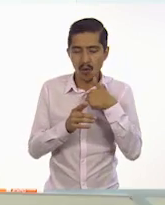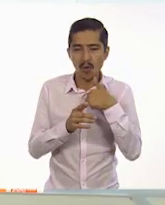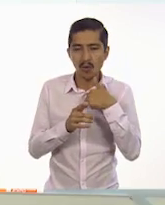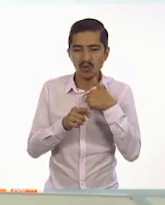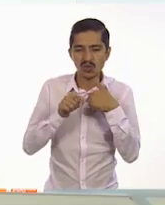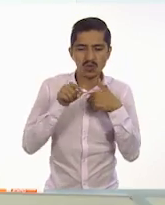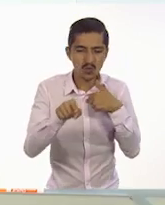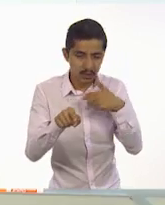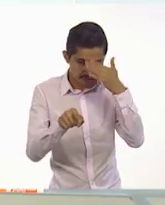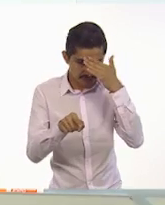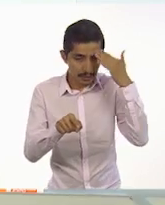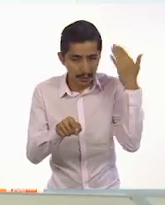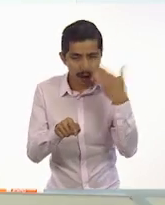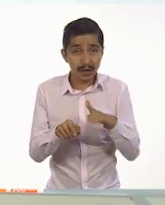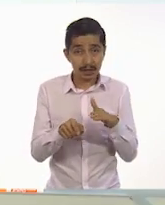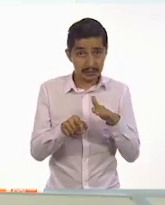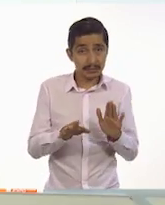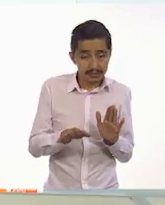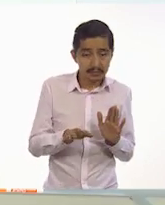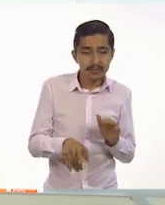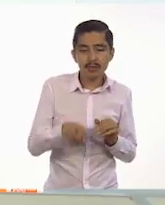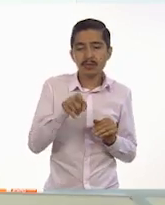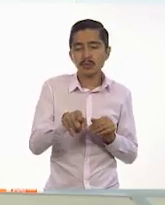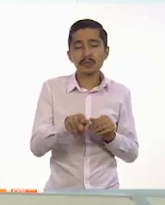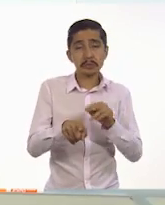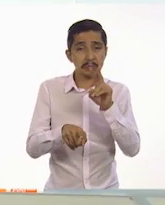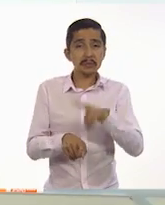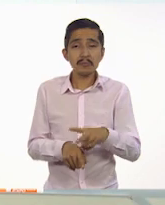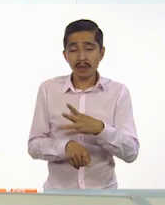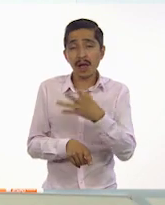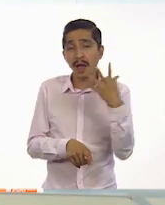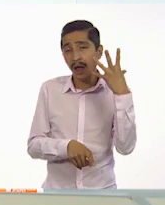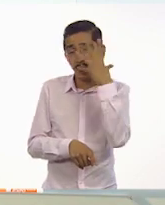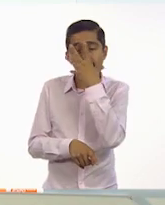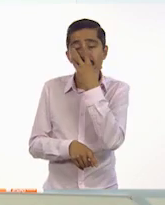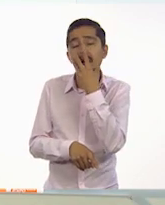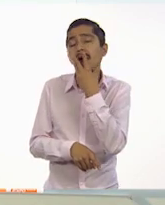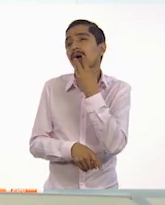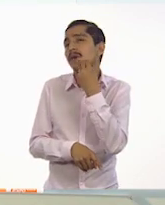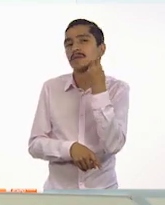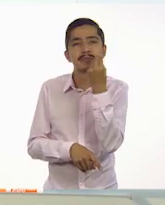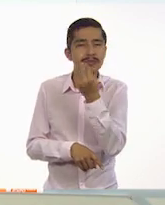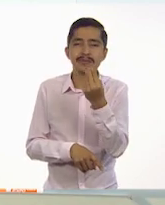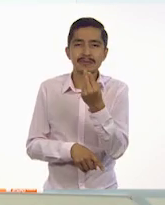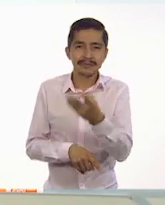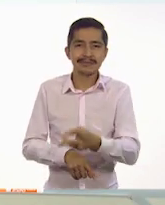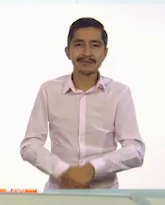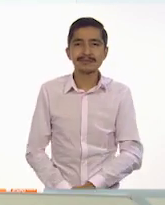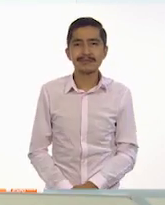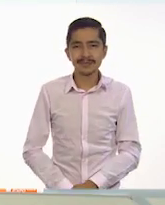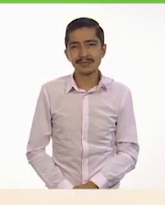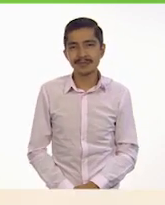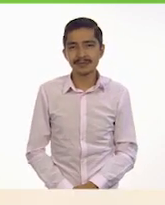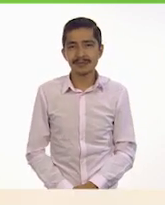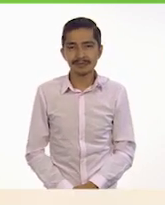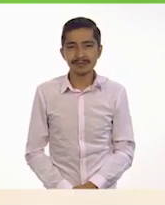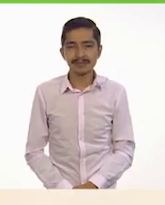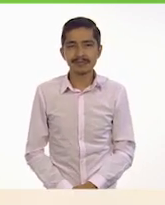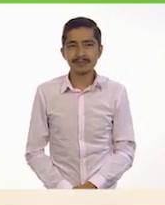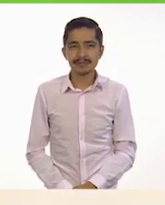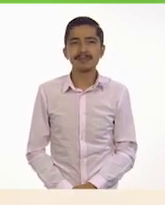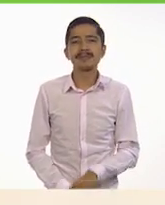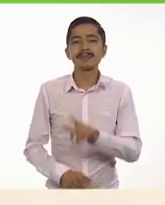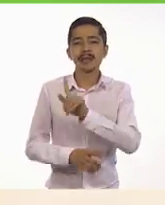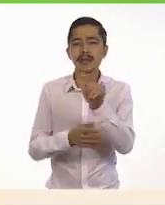Quiero que sepas que eres muy hermosa. Ajá. Punto y